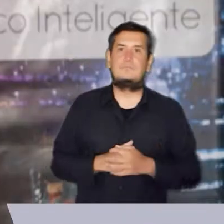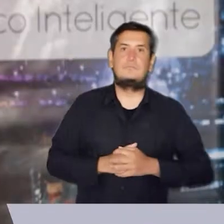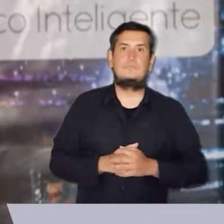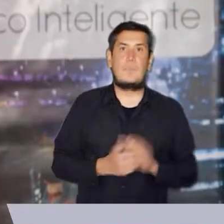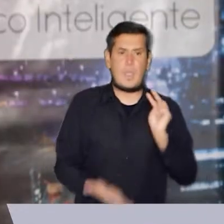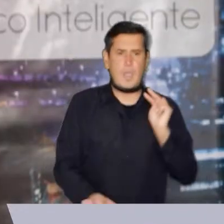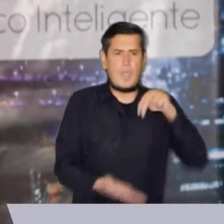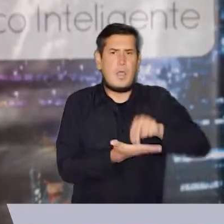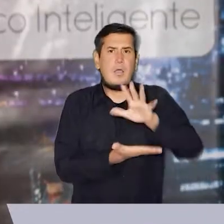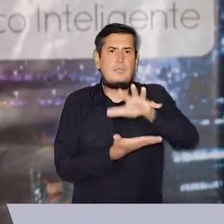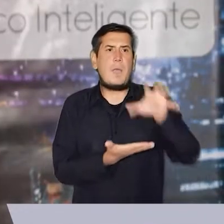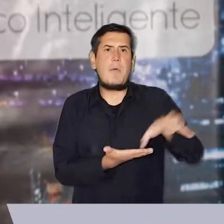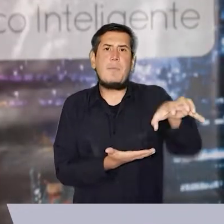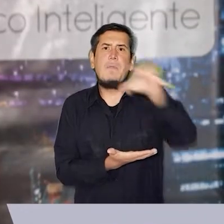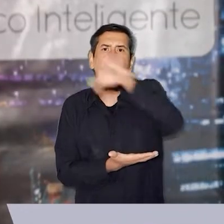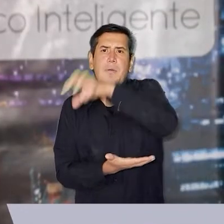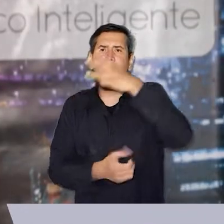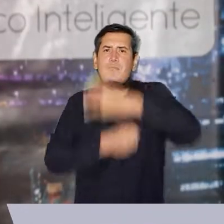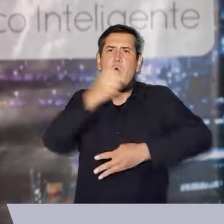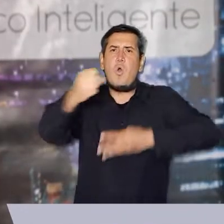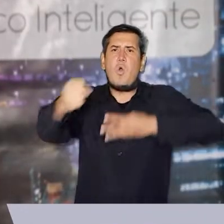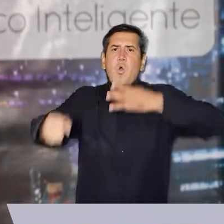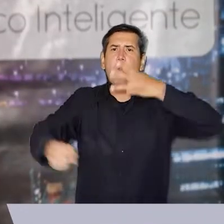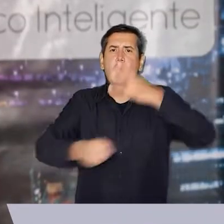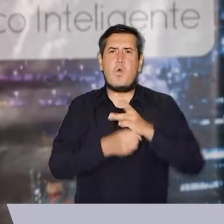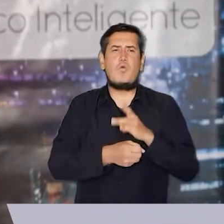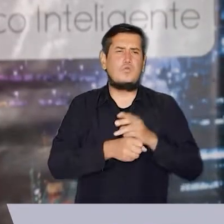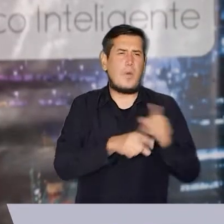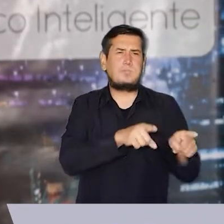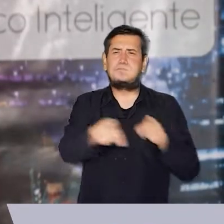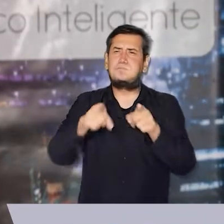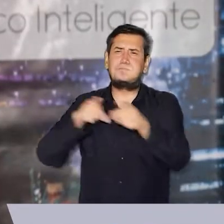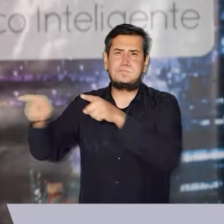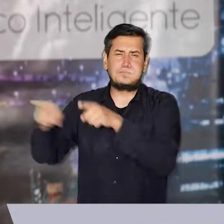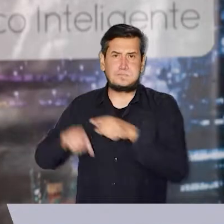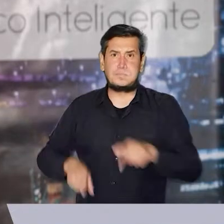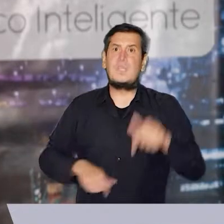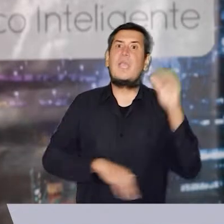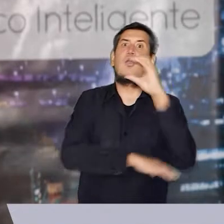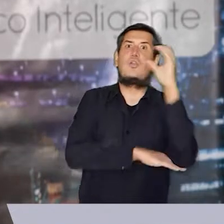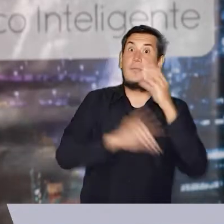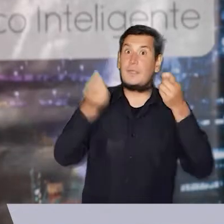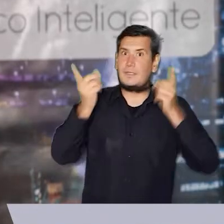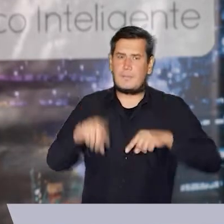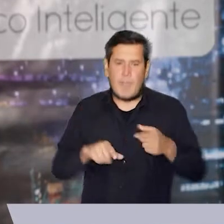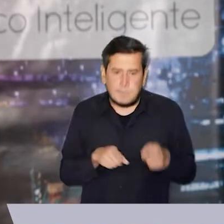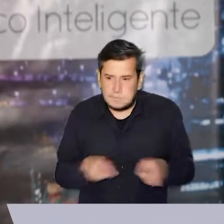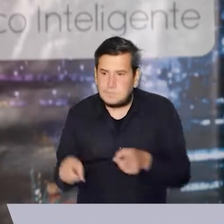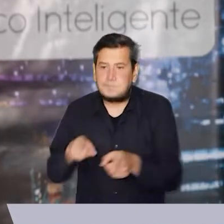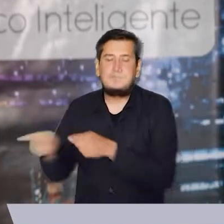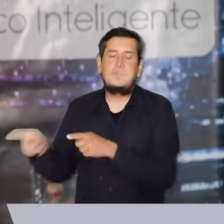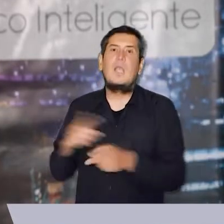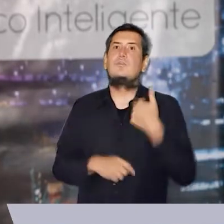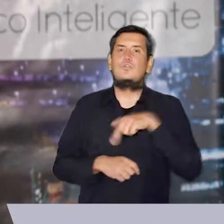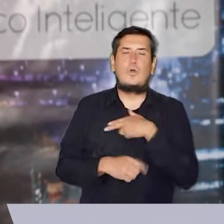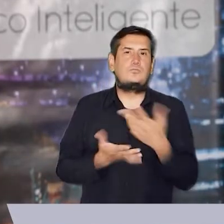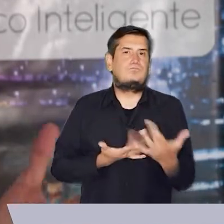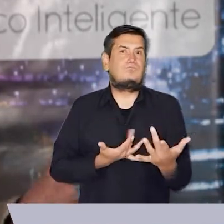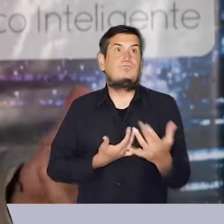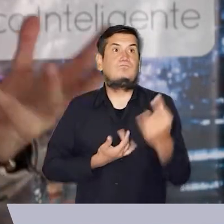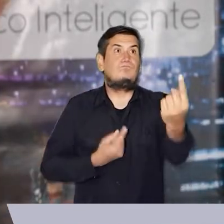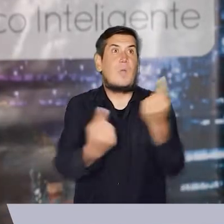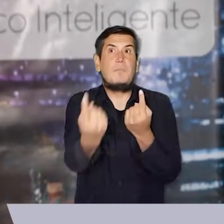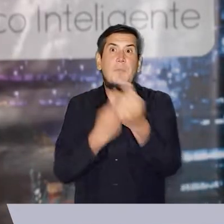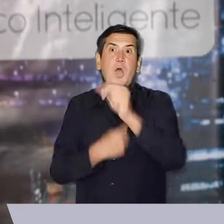Mientras más destinos turísticos inteligentes tengamos en el mundo entero, en Colombia vamos a estar más preparados